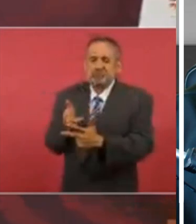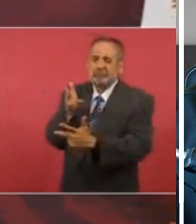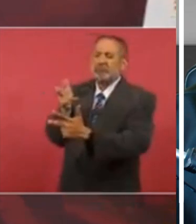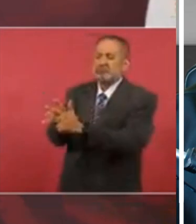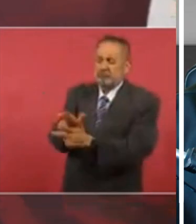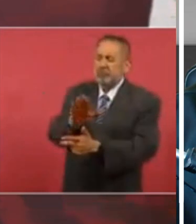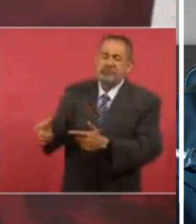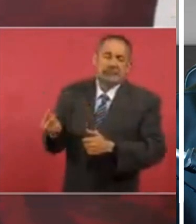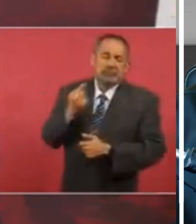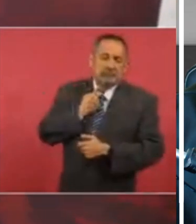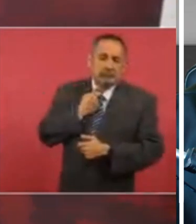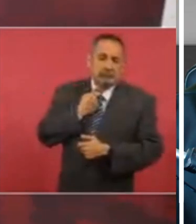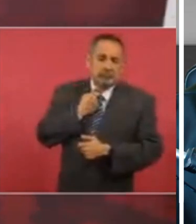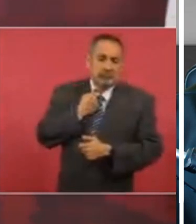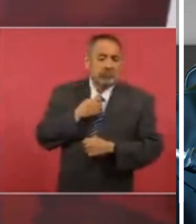con un bombazo